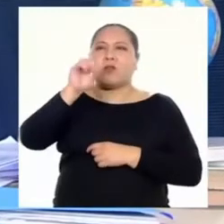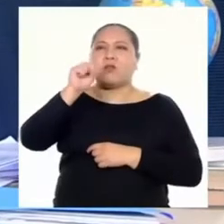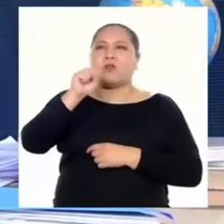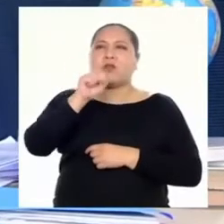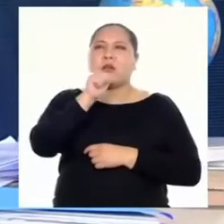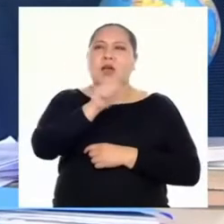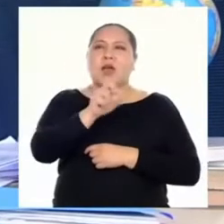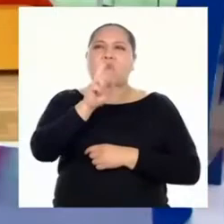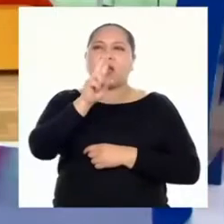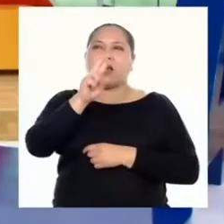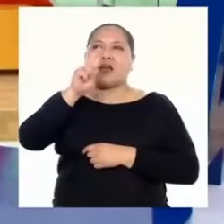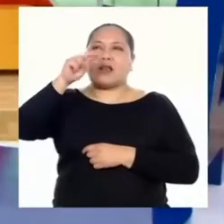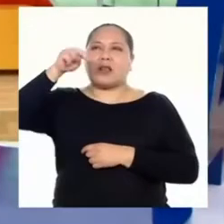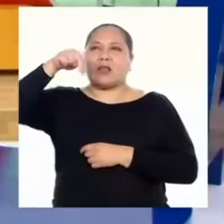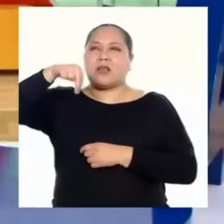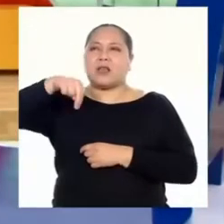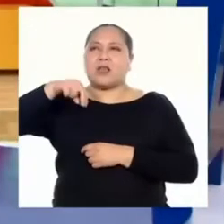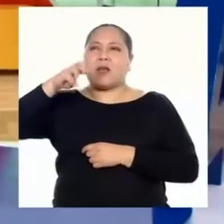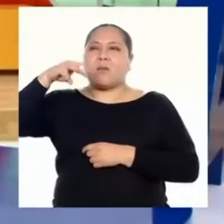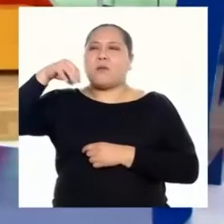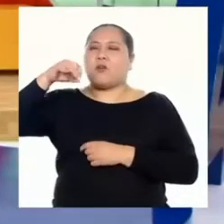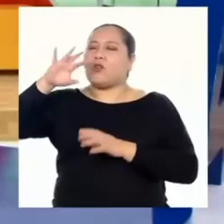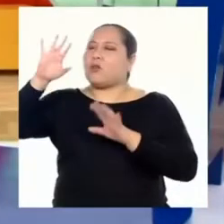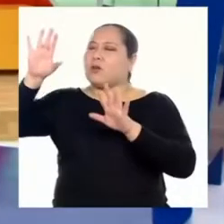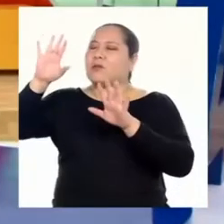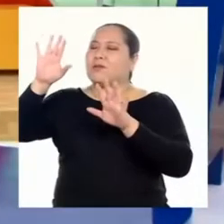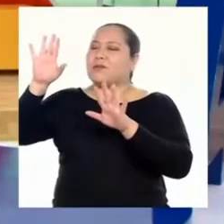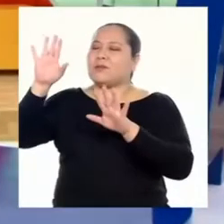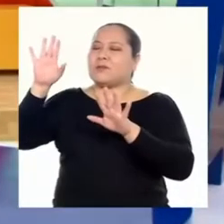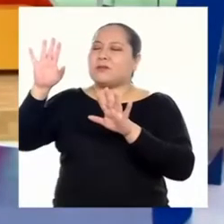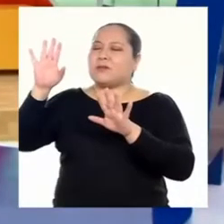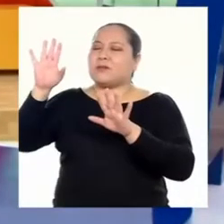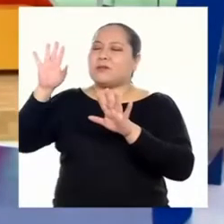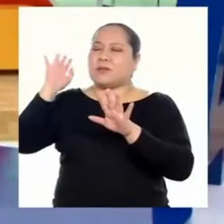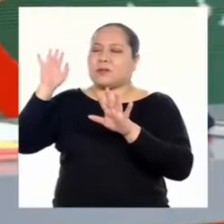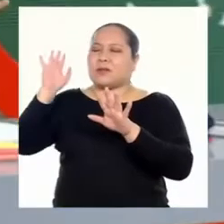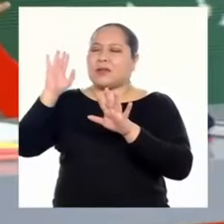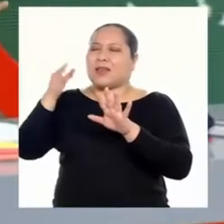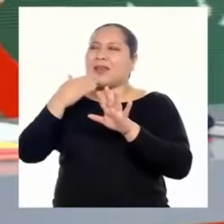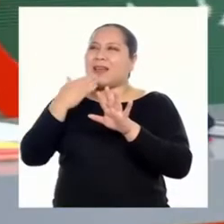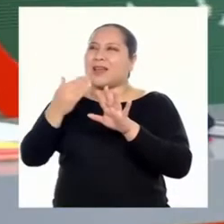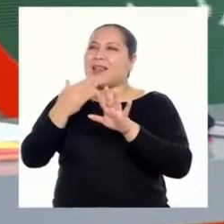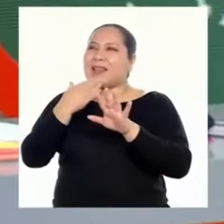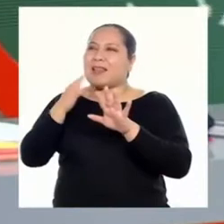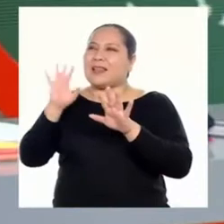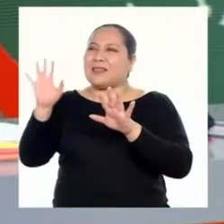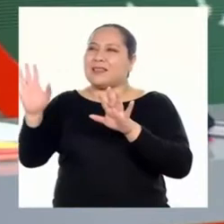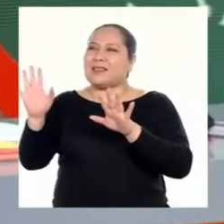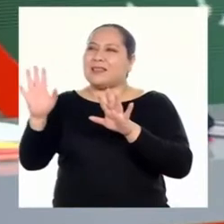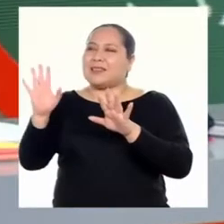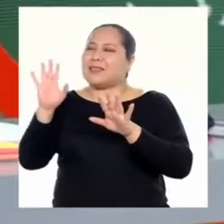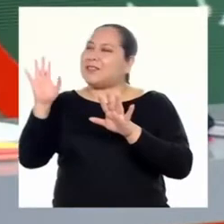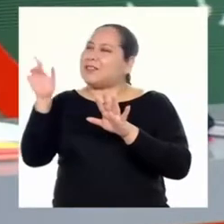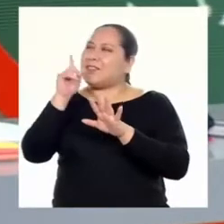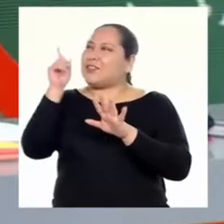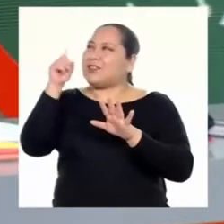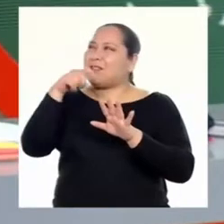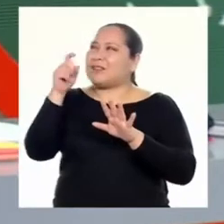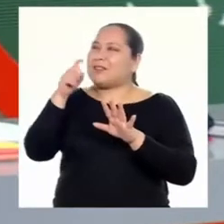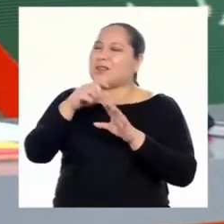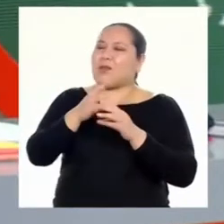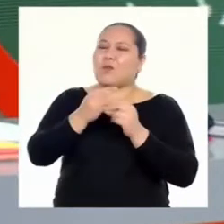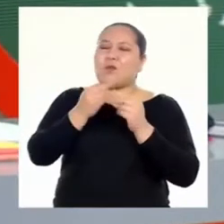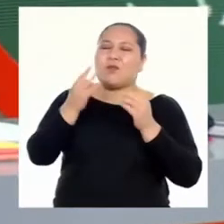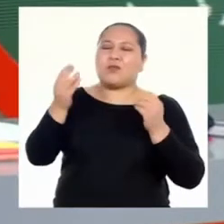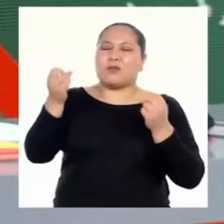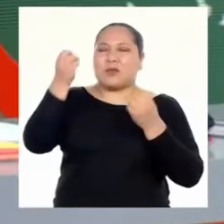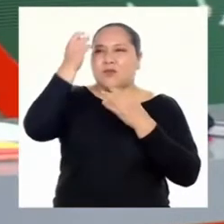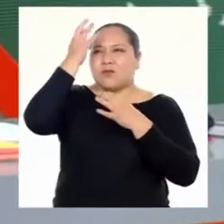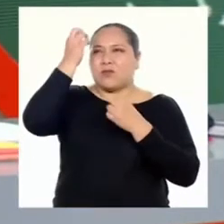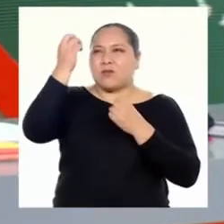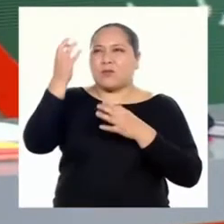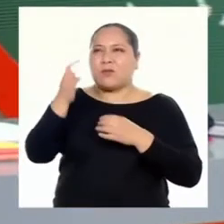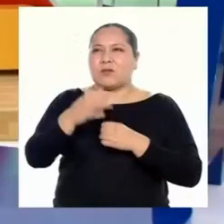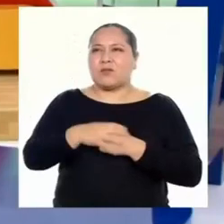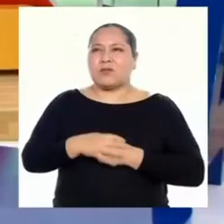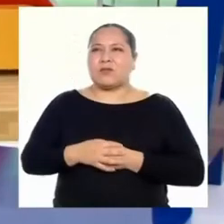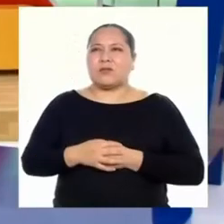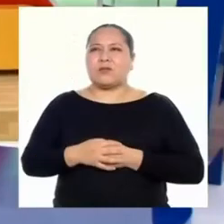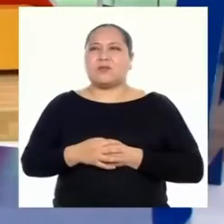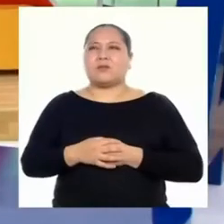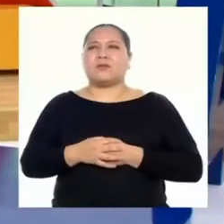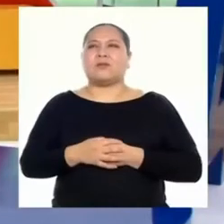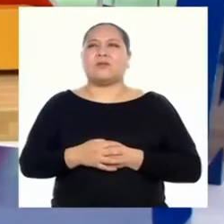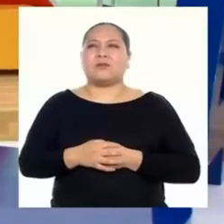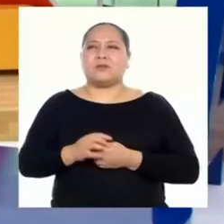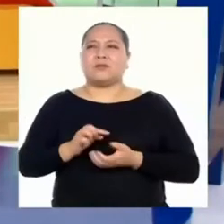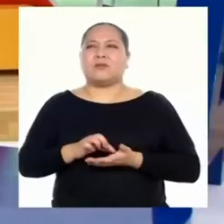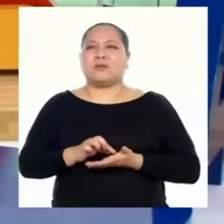ARN monocaretiano positivo. Eh, profesor Zabiondus, muchas gracias, pero ya no necesitamos tanta información. tener los beta